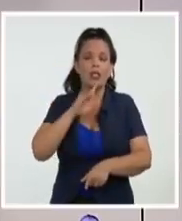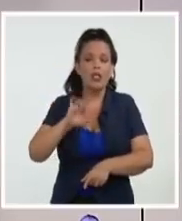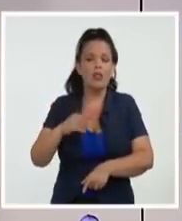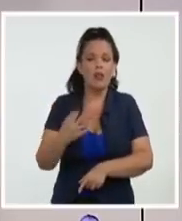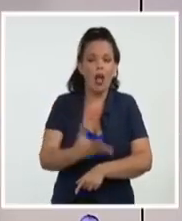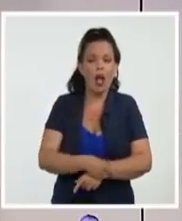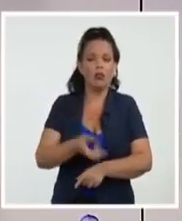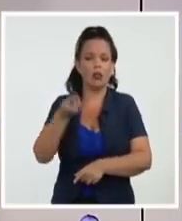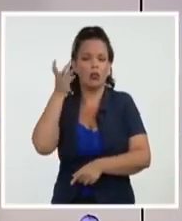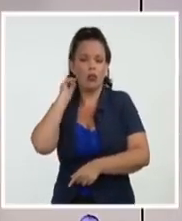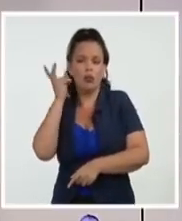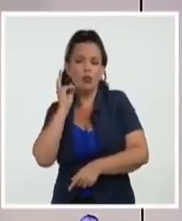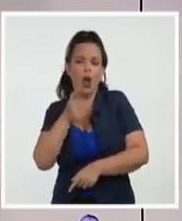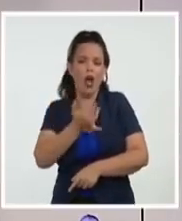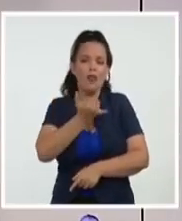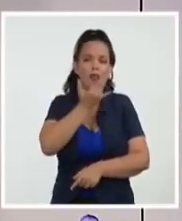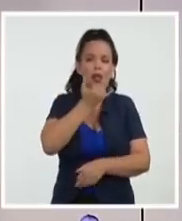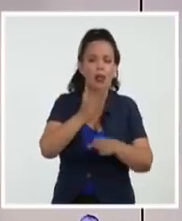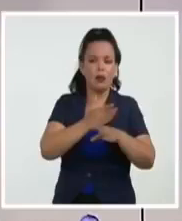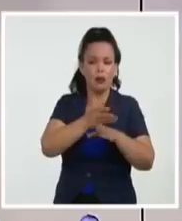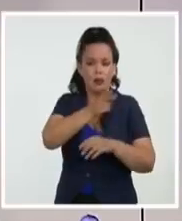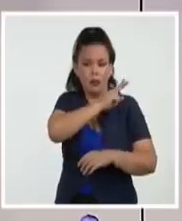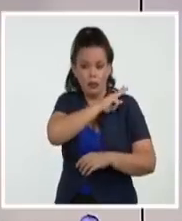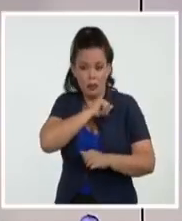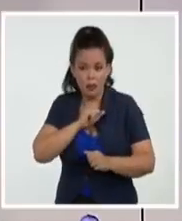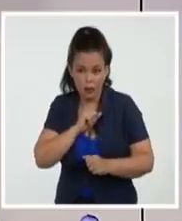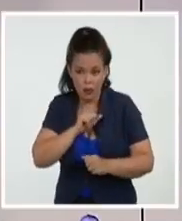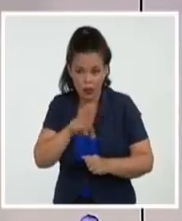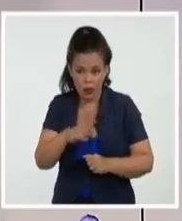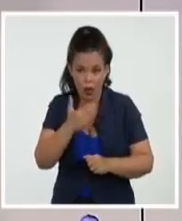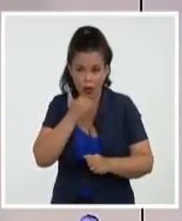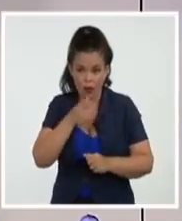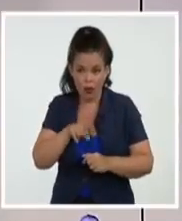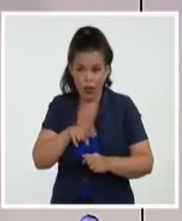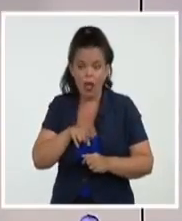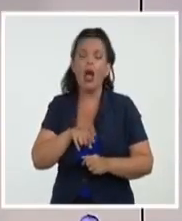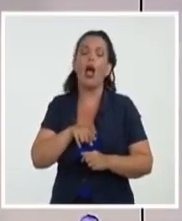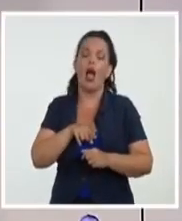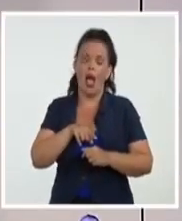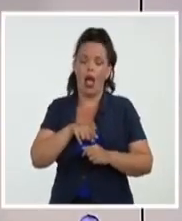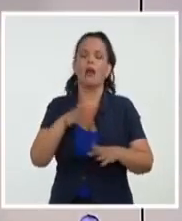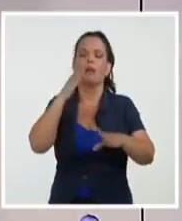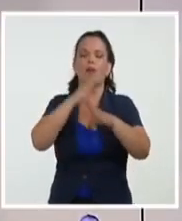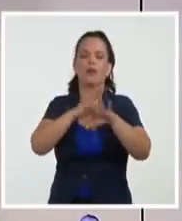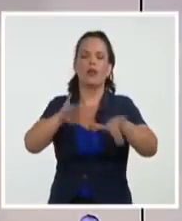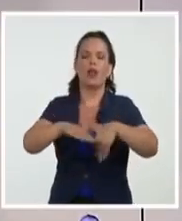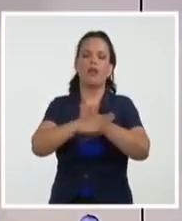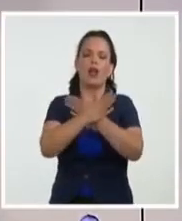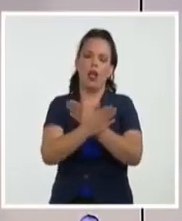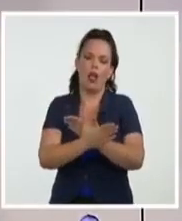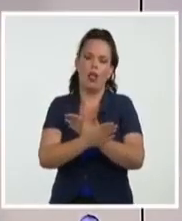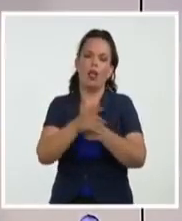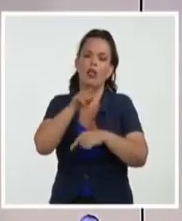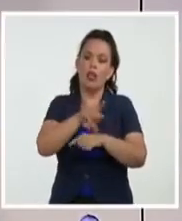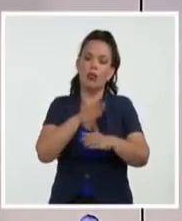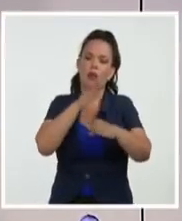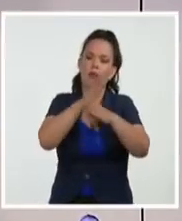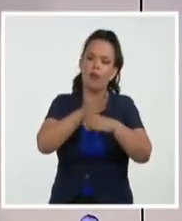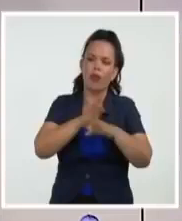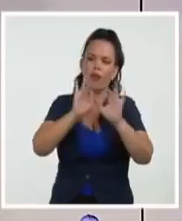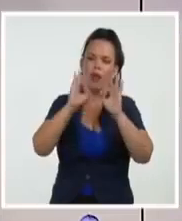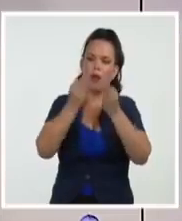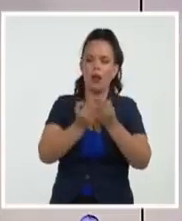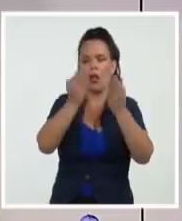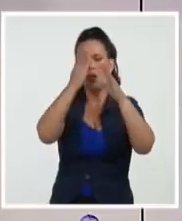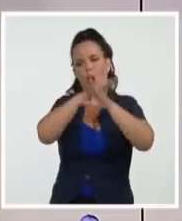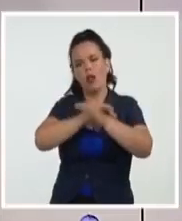a miles de familias sin esperanzas en sus aspiraciones de reunificación, viajar a ver un hijo o migrar legalmente.